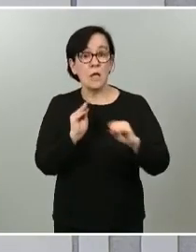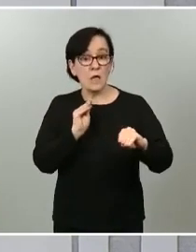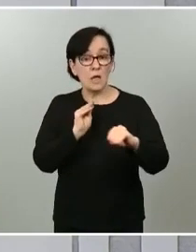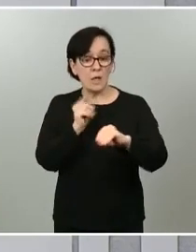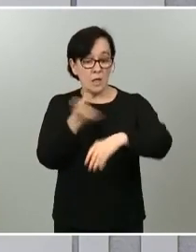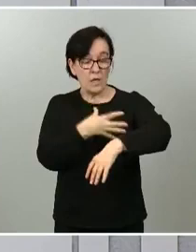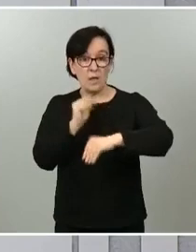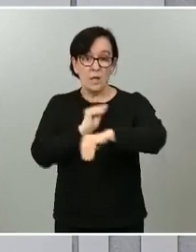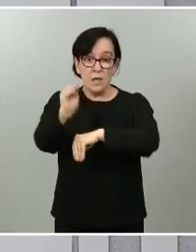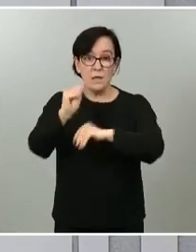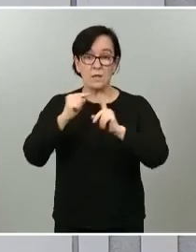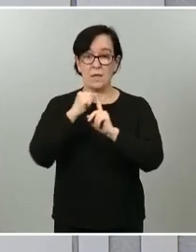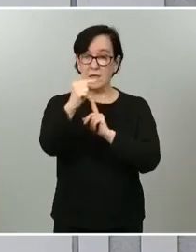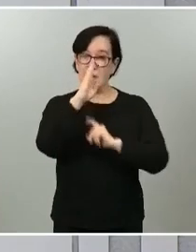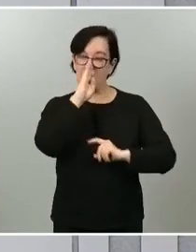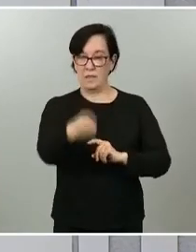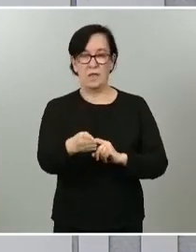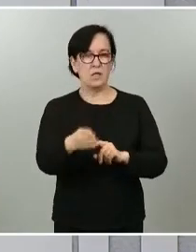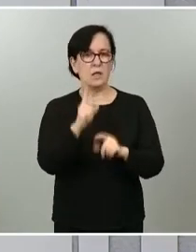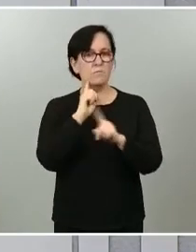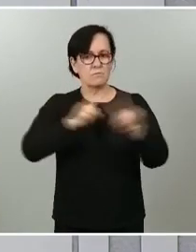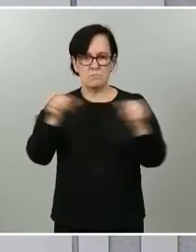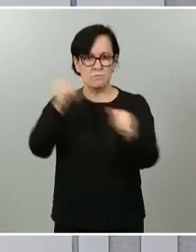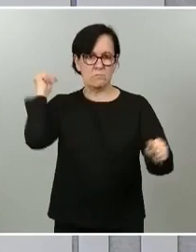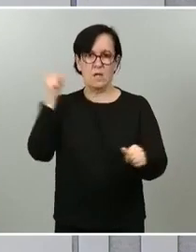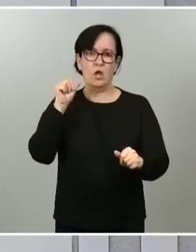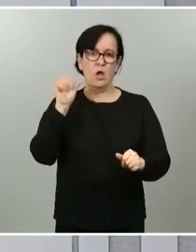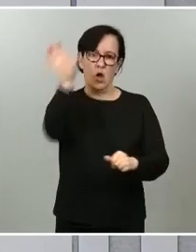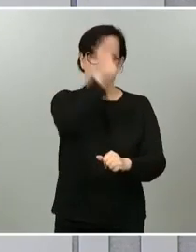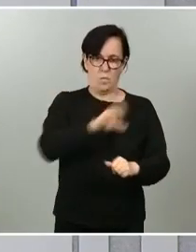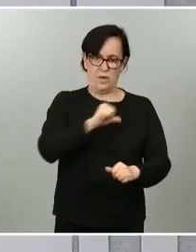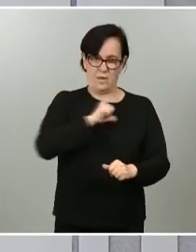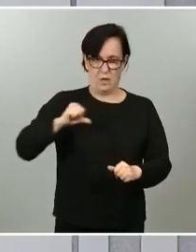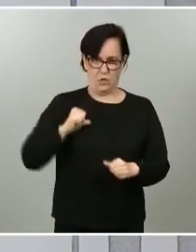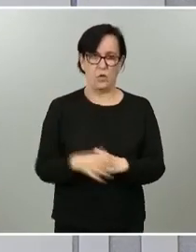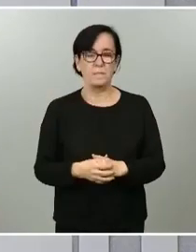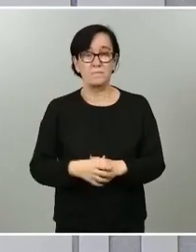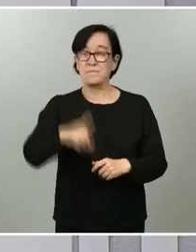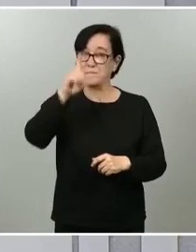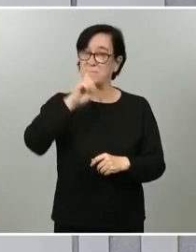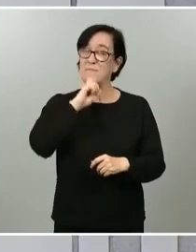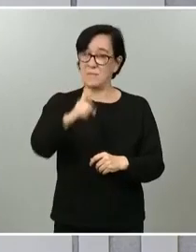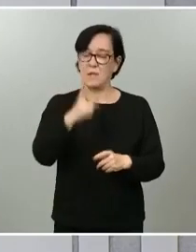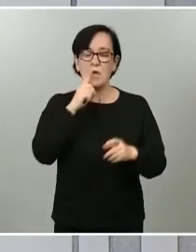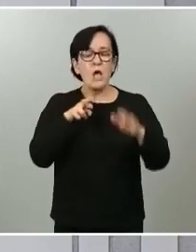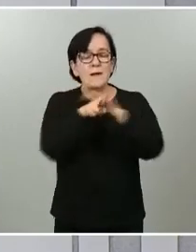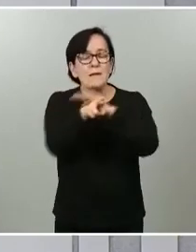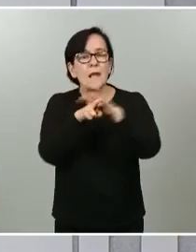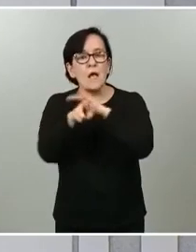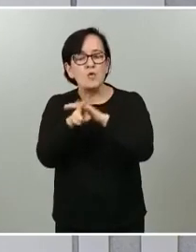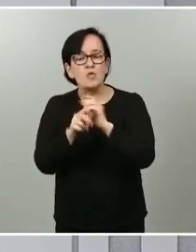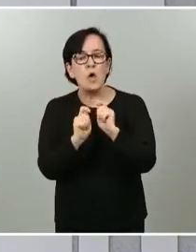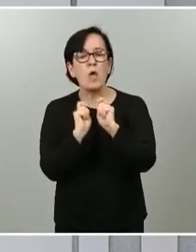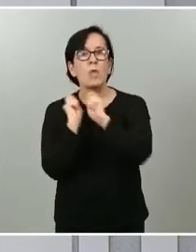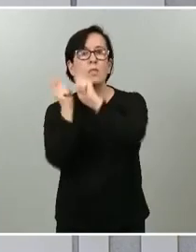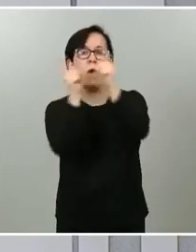transferencia directa que jamás han recibido las comunidades autónomas. Les recuerdo también que son recursos que el Estado dará a las